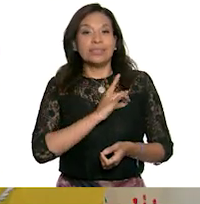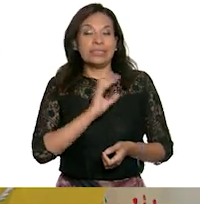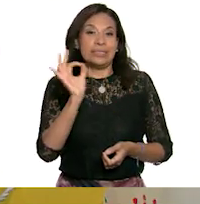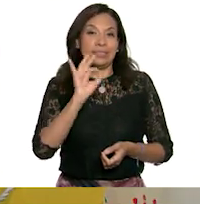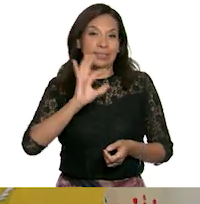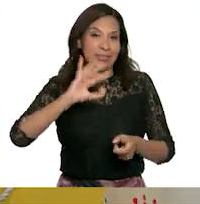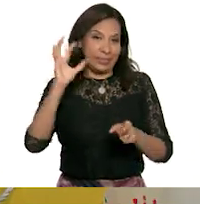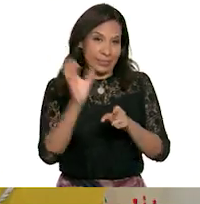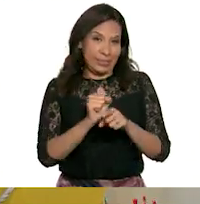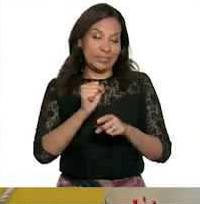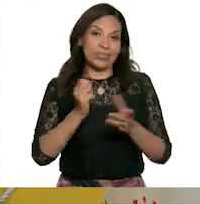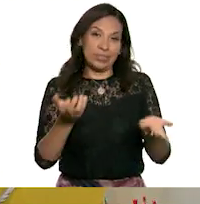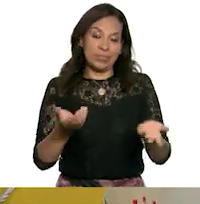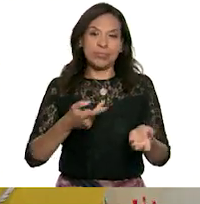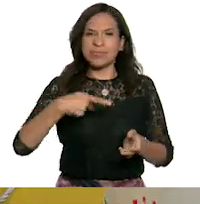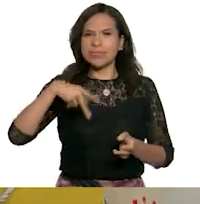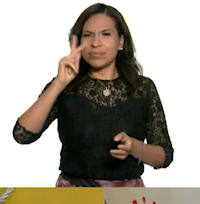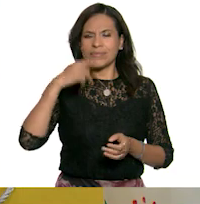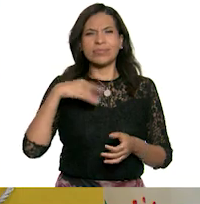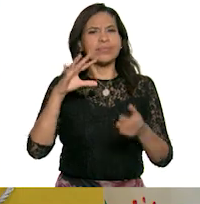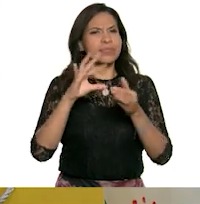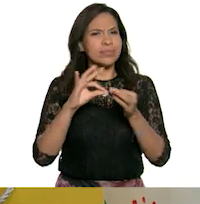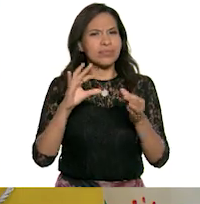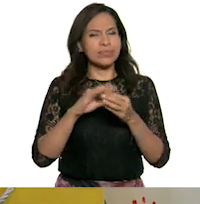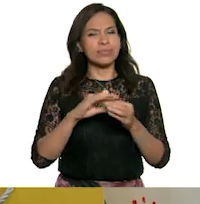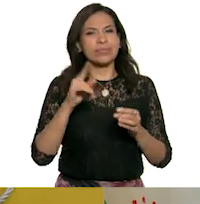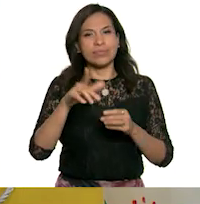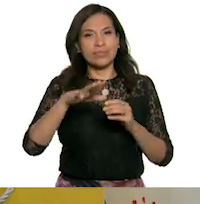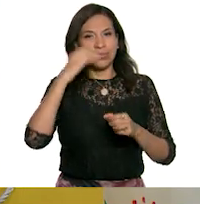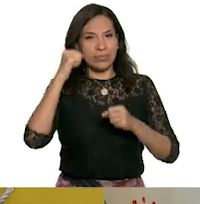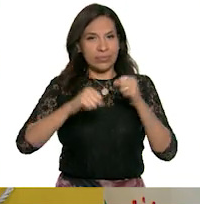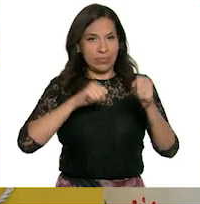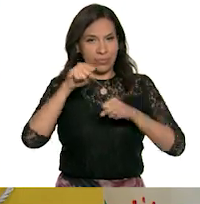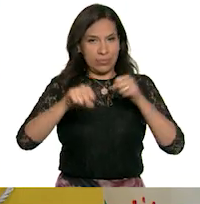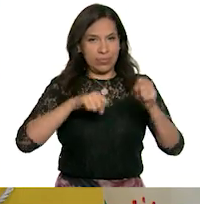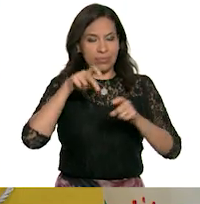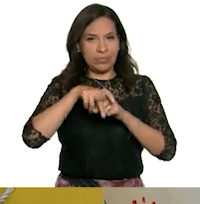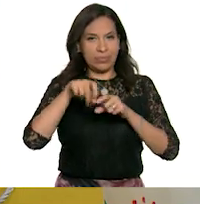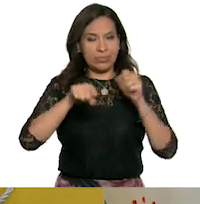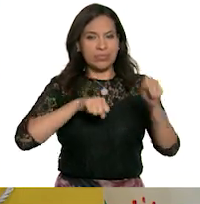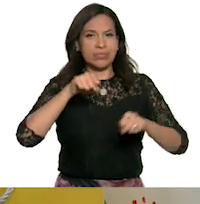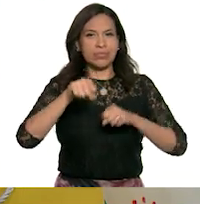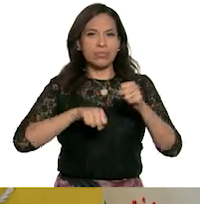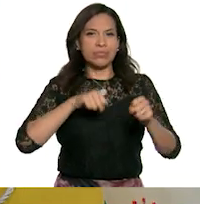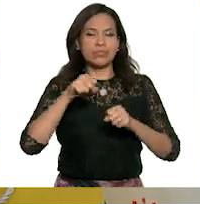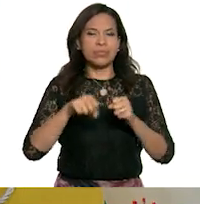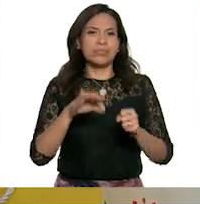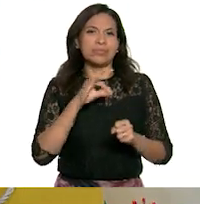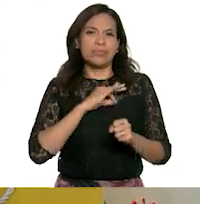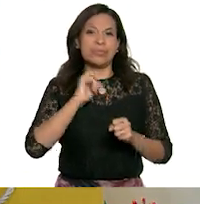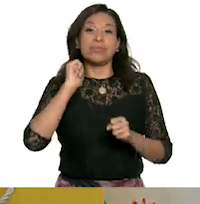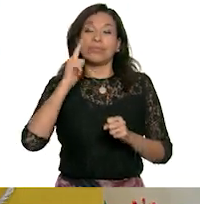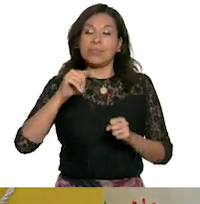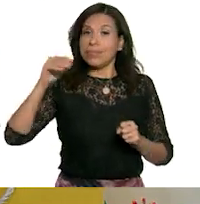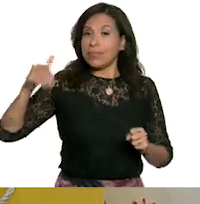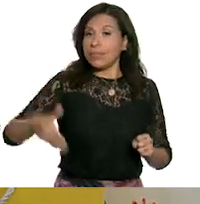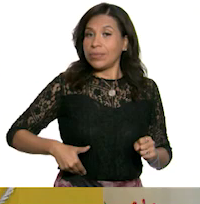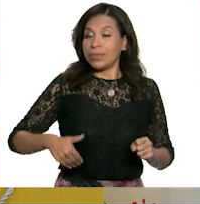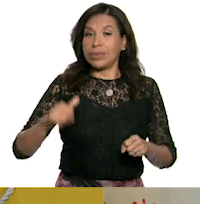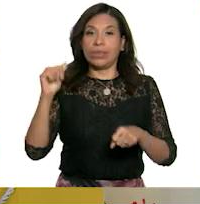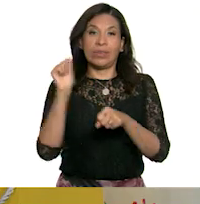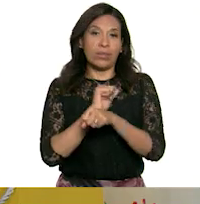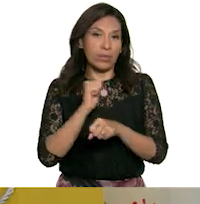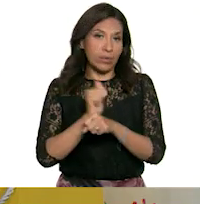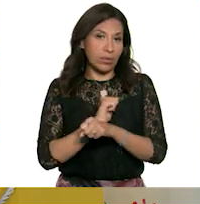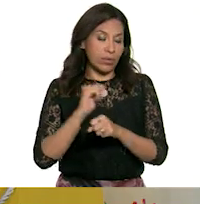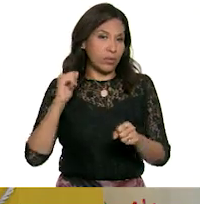que te iba a morder. Sí. Pero déjame decirte que por la velocidad en la que rodabas en la bicicleta, pudiste ocasionar un accidente vial